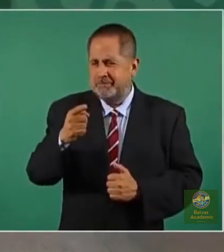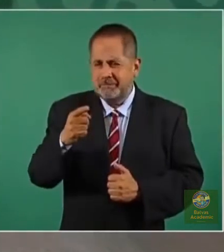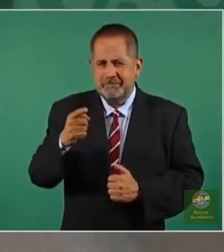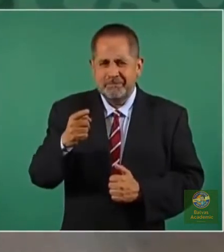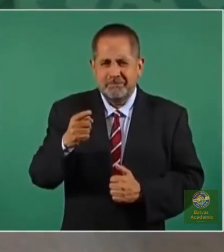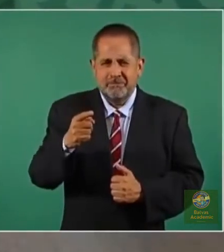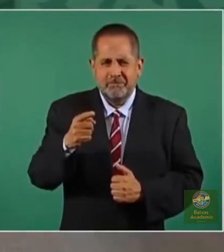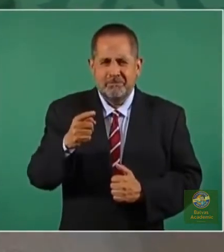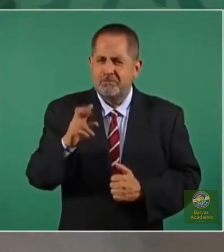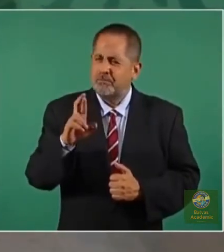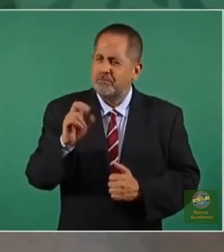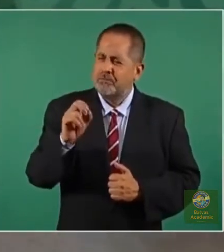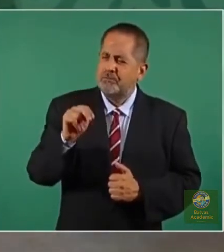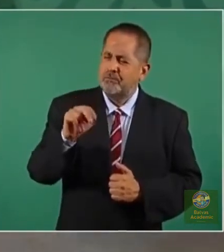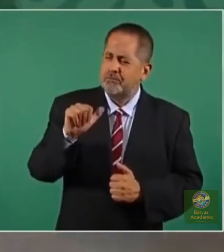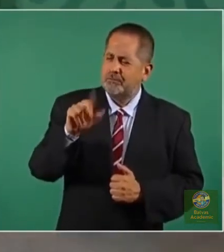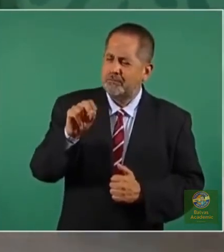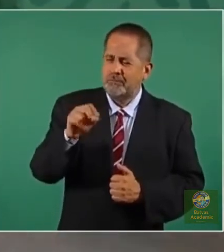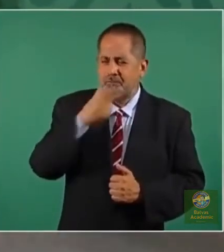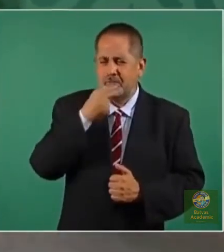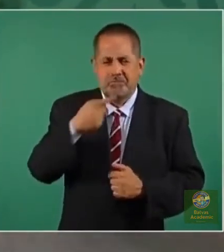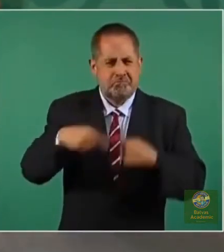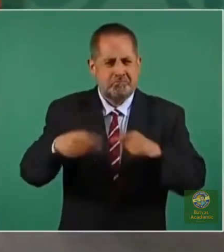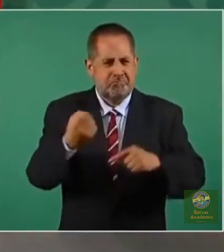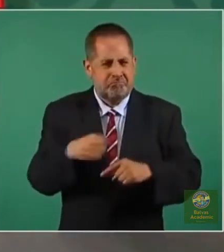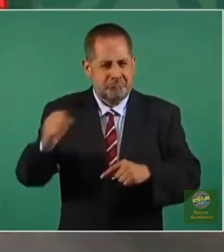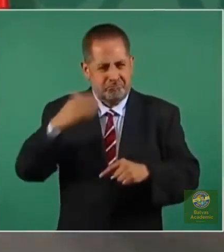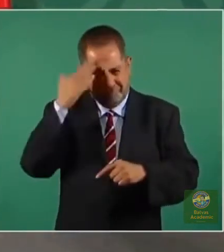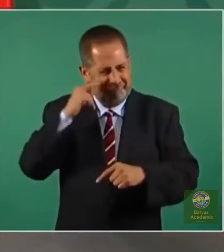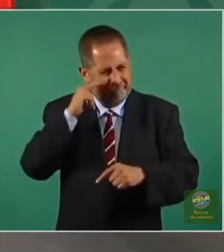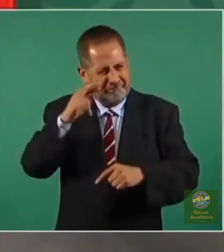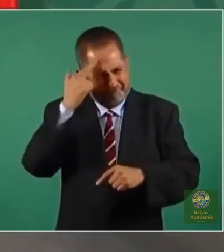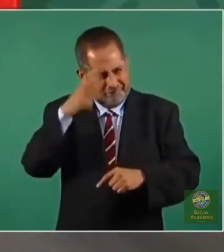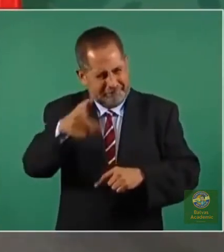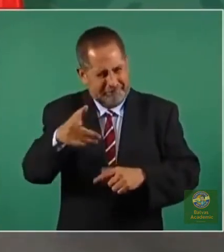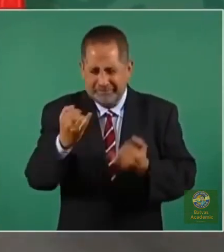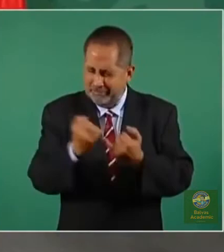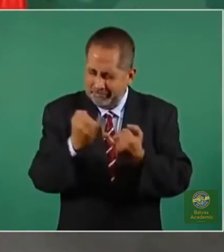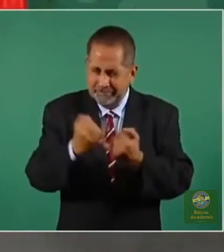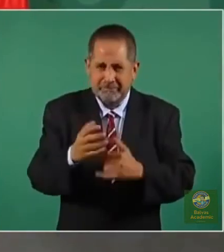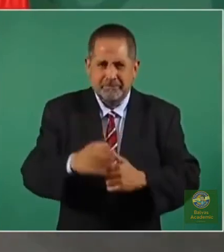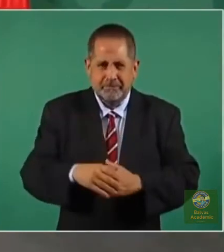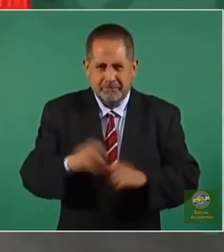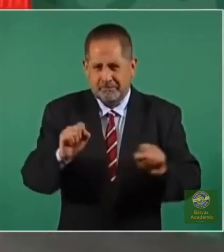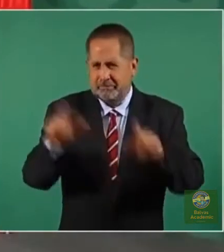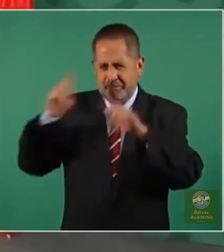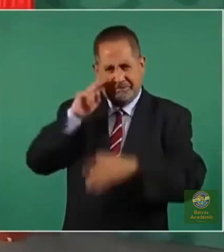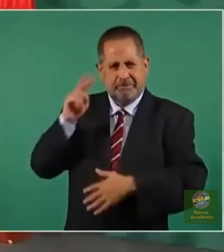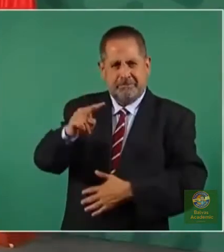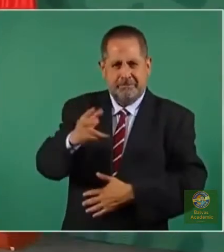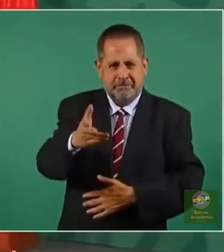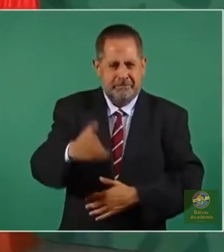Cristiano Ronaldo, vamos a verlo,